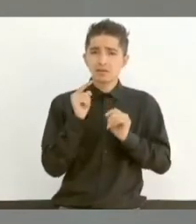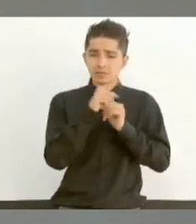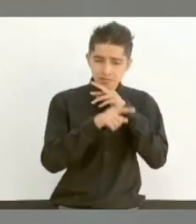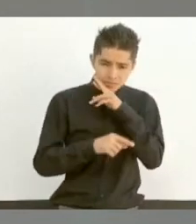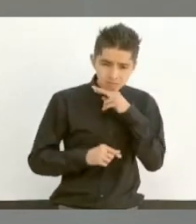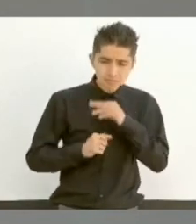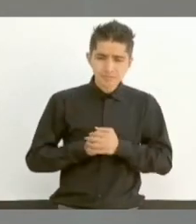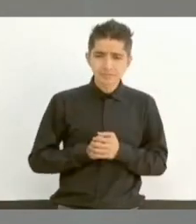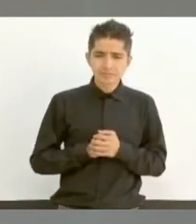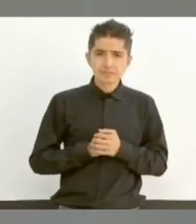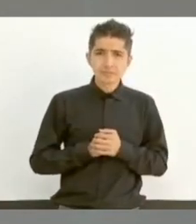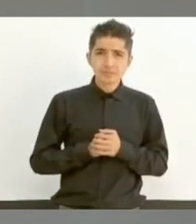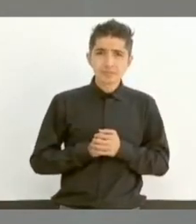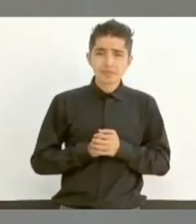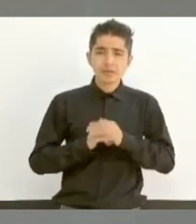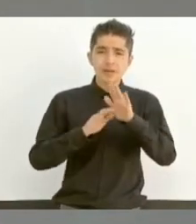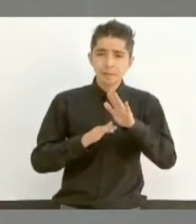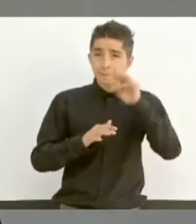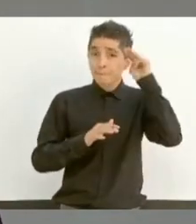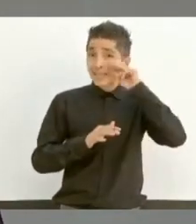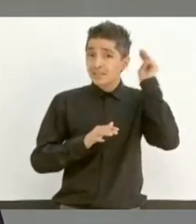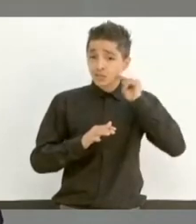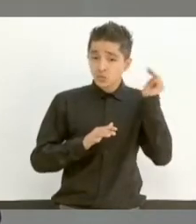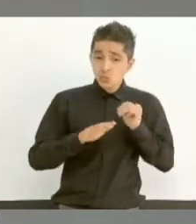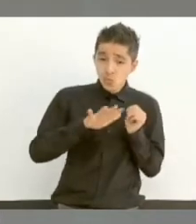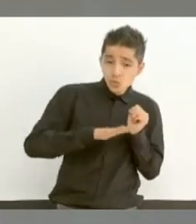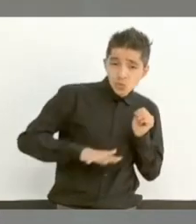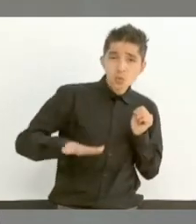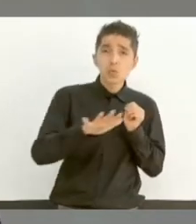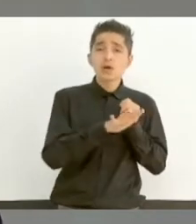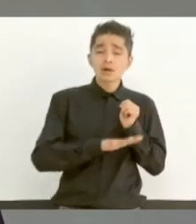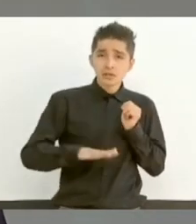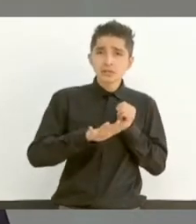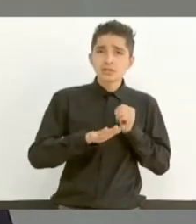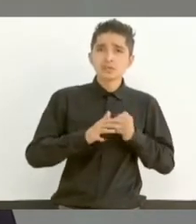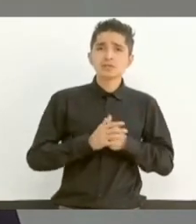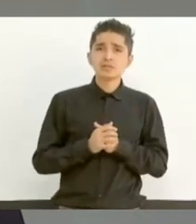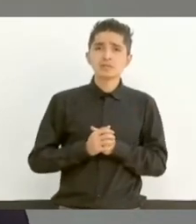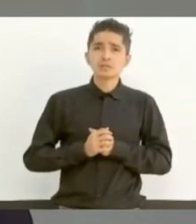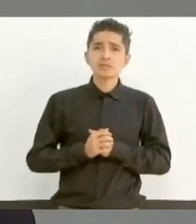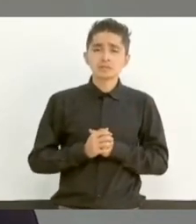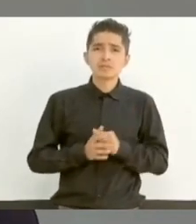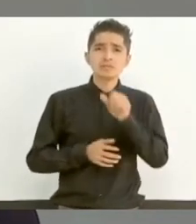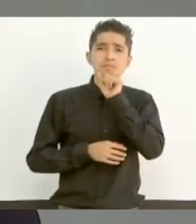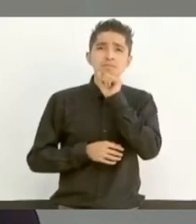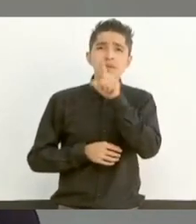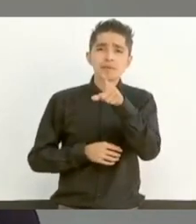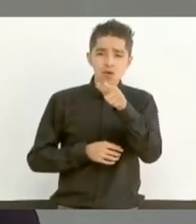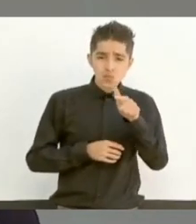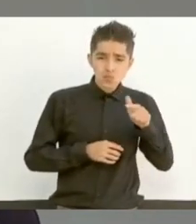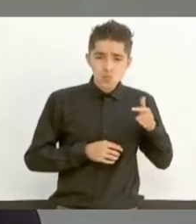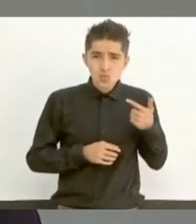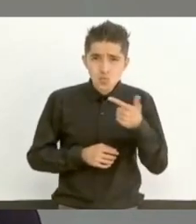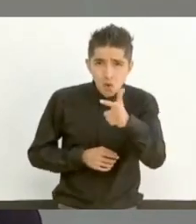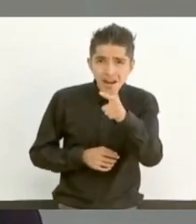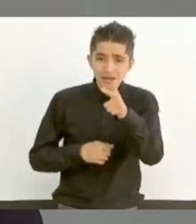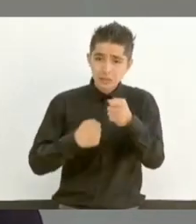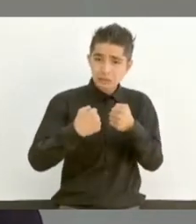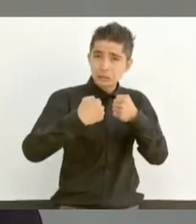Es Michoacán, es también Guanajuato, estado